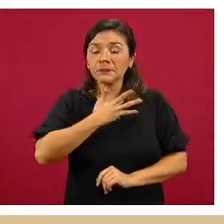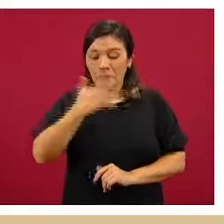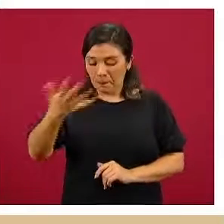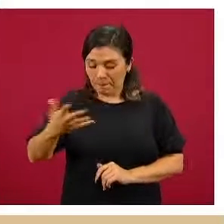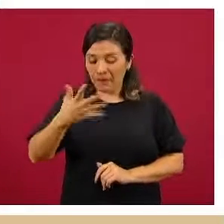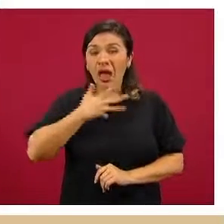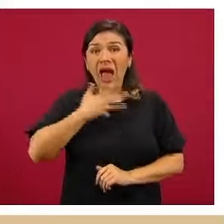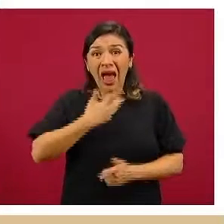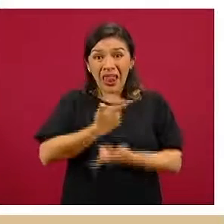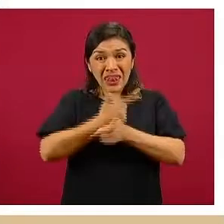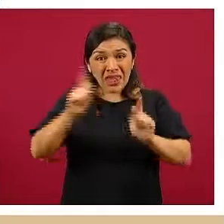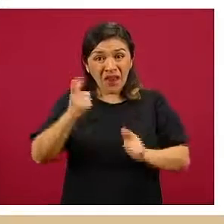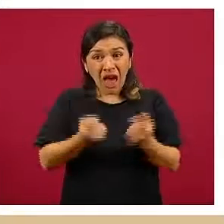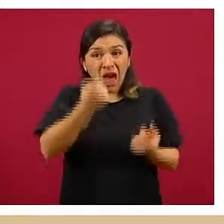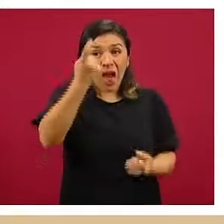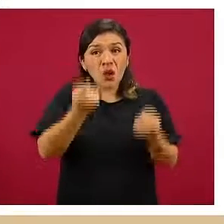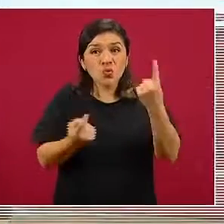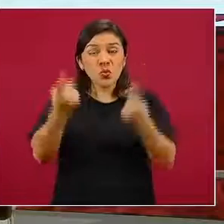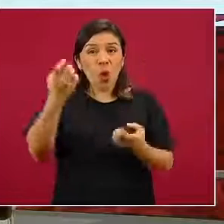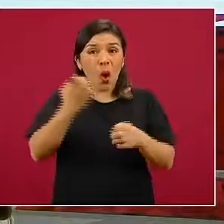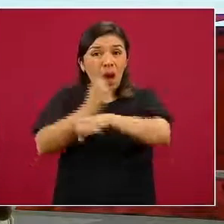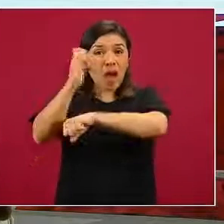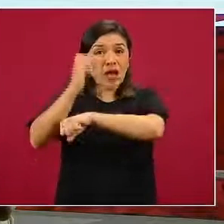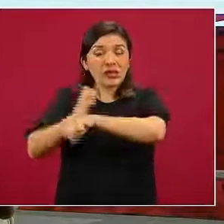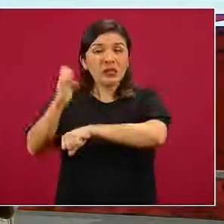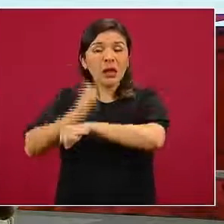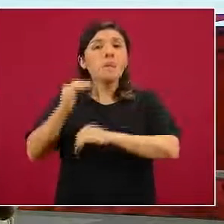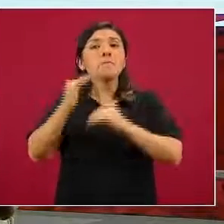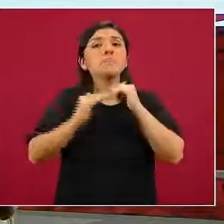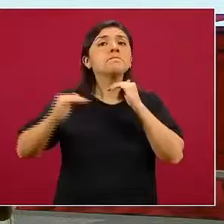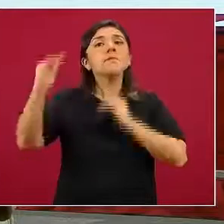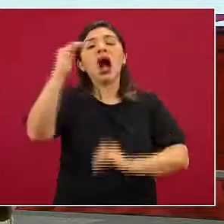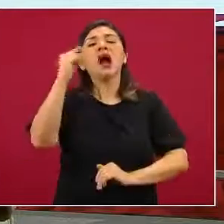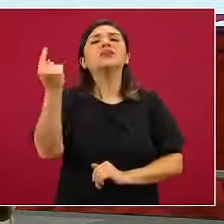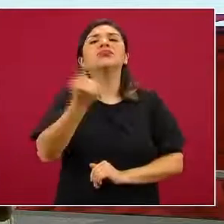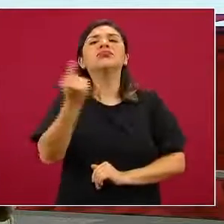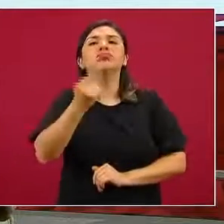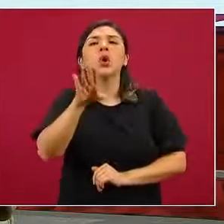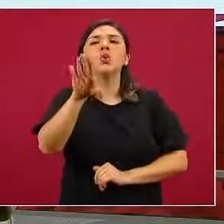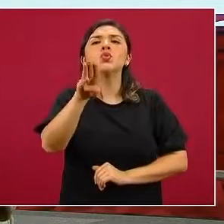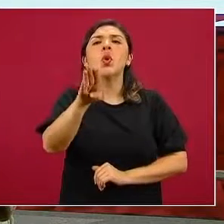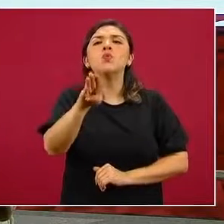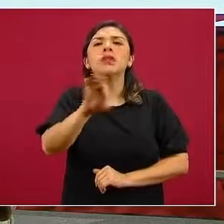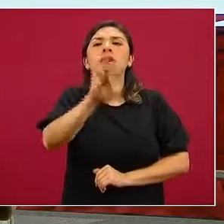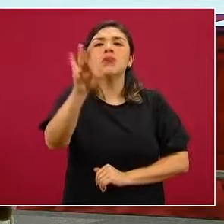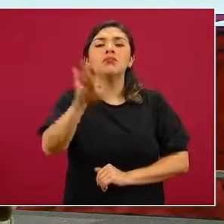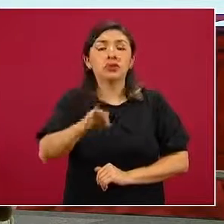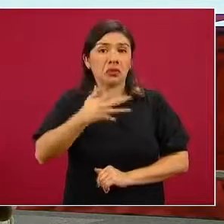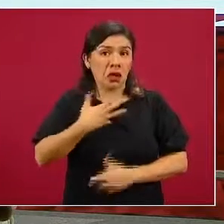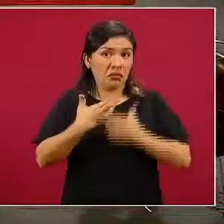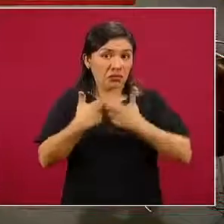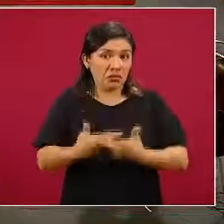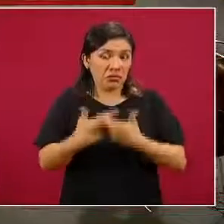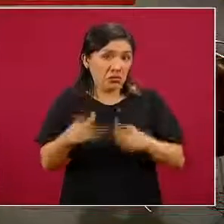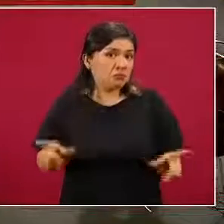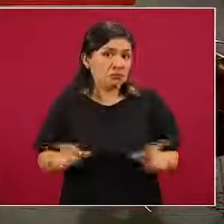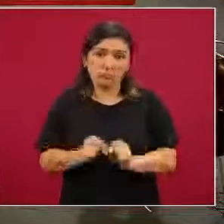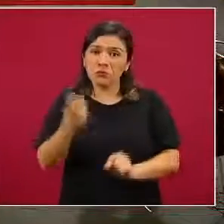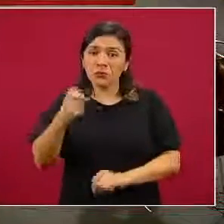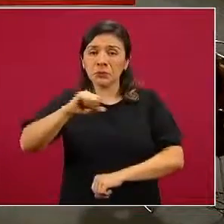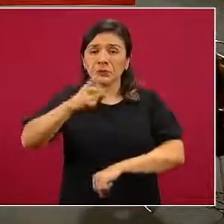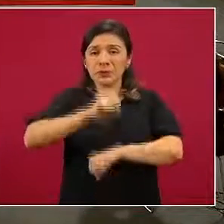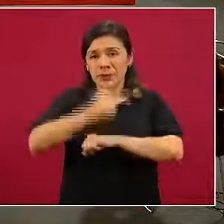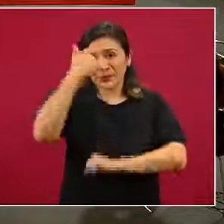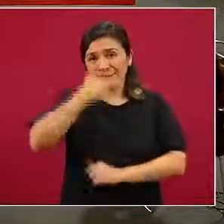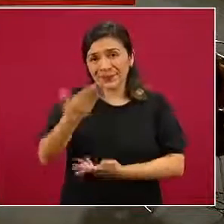desocupación en algunos estados que inclusive es superior al 90 por ciento. Estos serían los números para esta